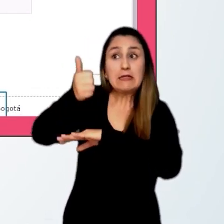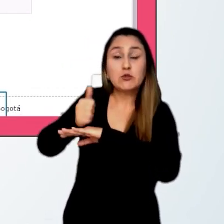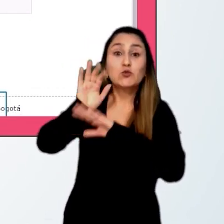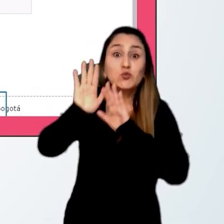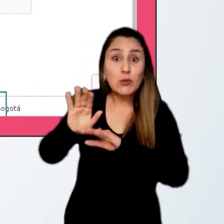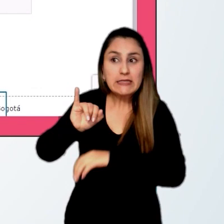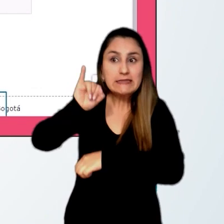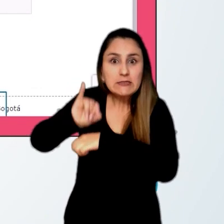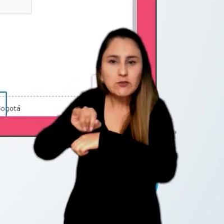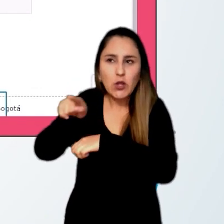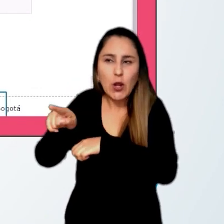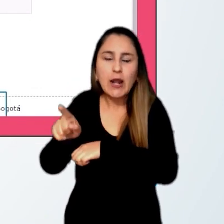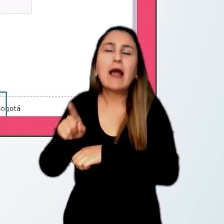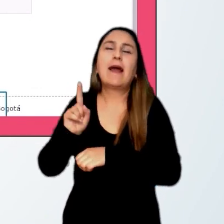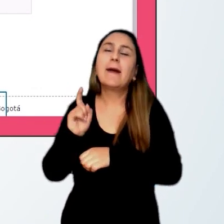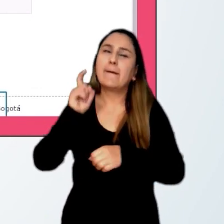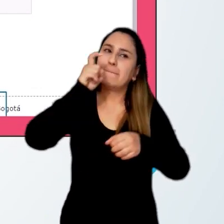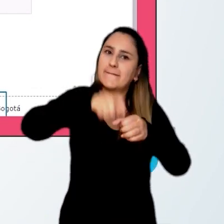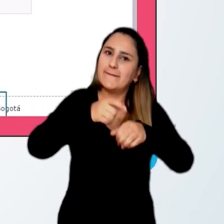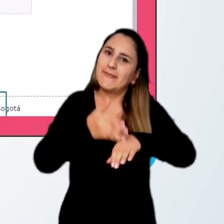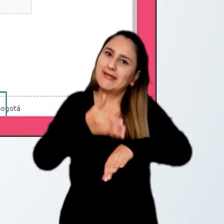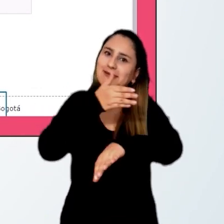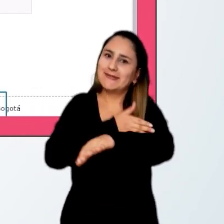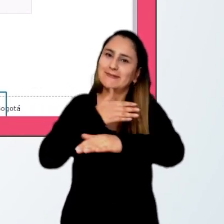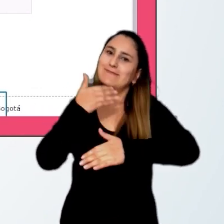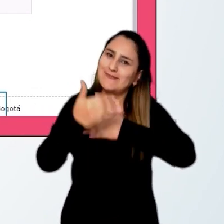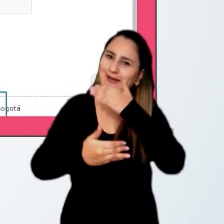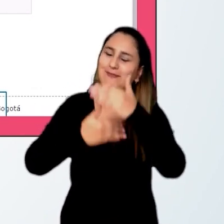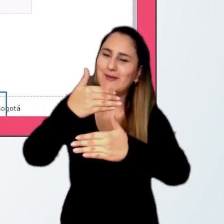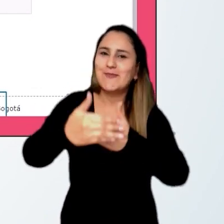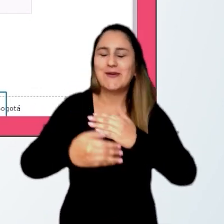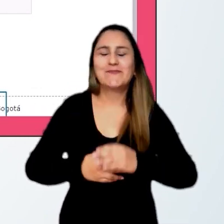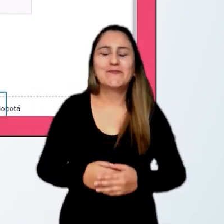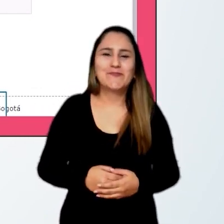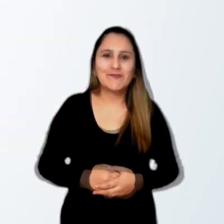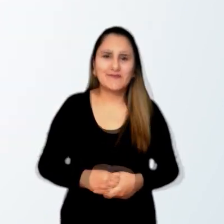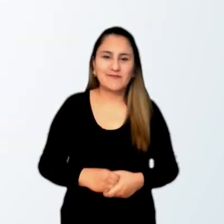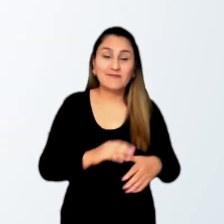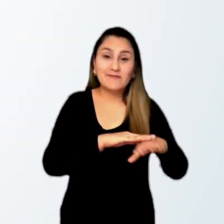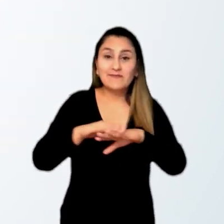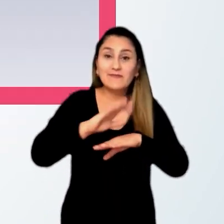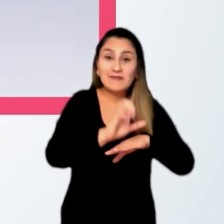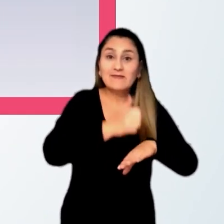director de esa institución realice el proceso de preinscripción.